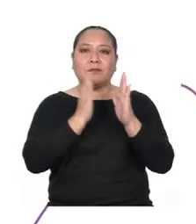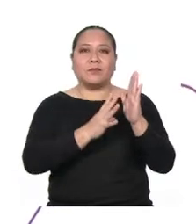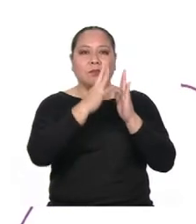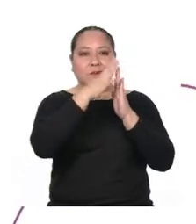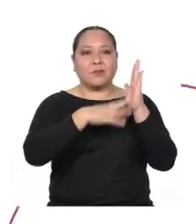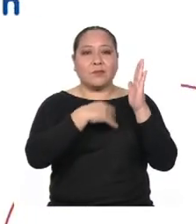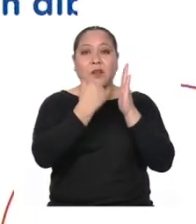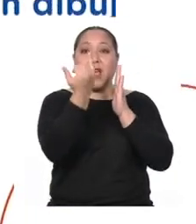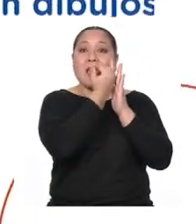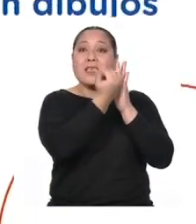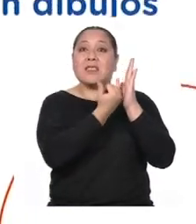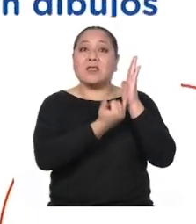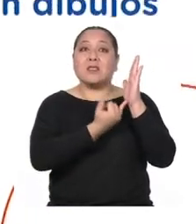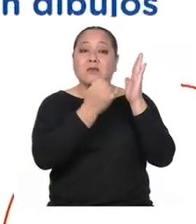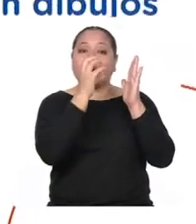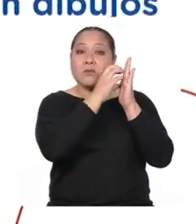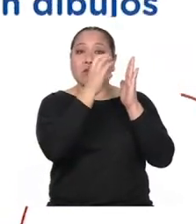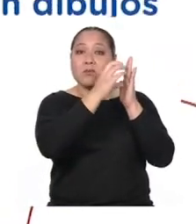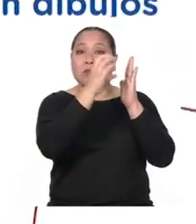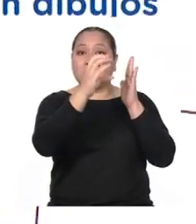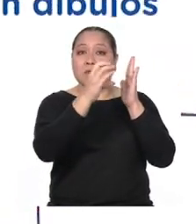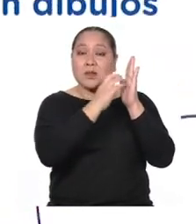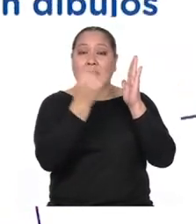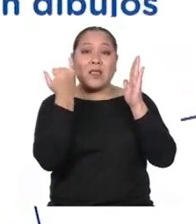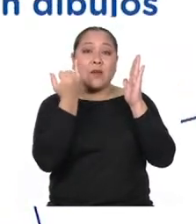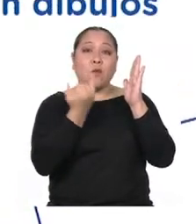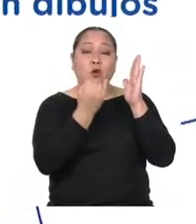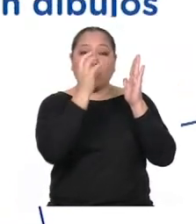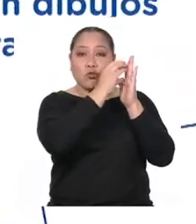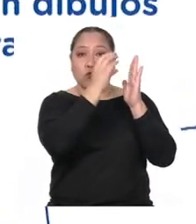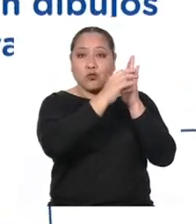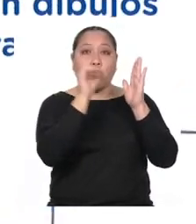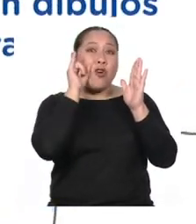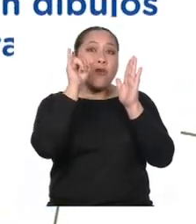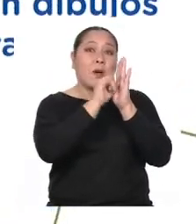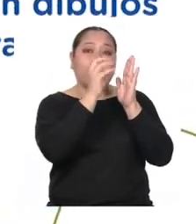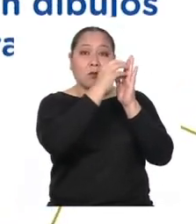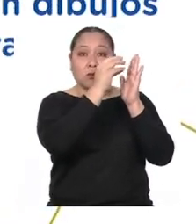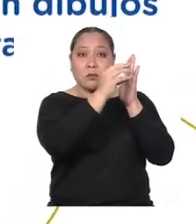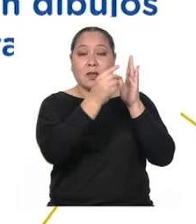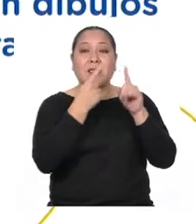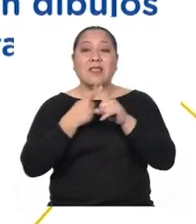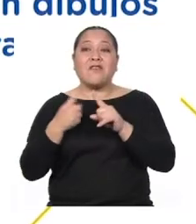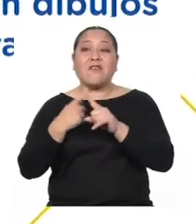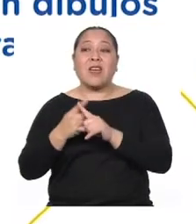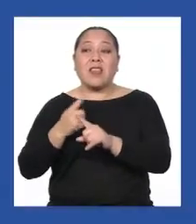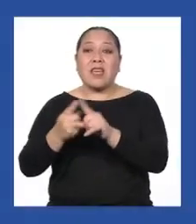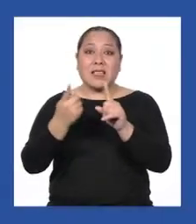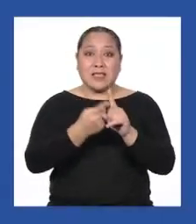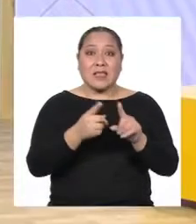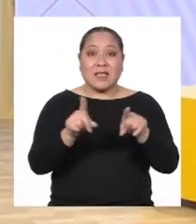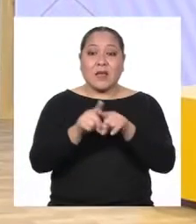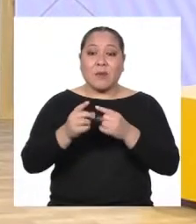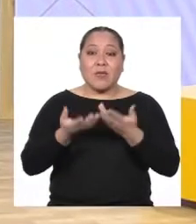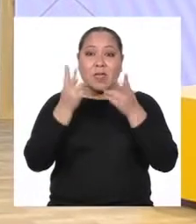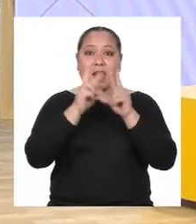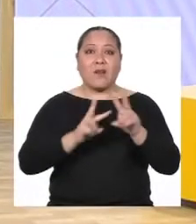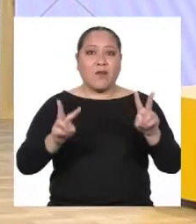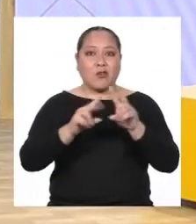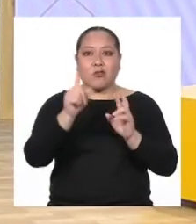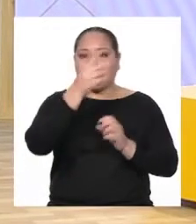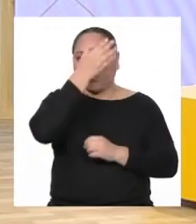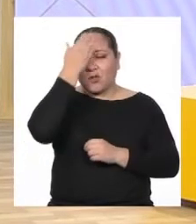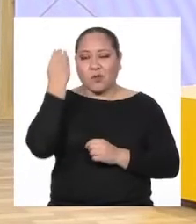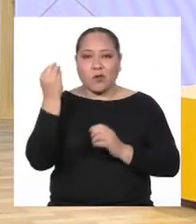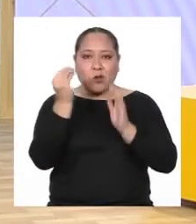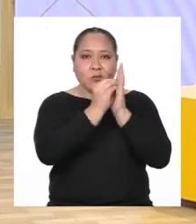historieta que secuencie con dibujos o imágenes Nuestra diversidad y su valoración No se olviden